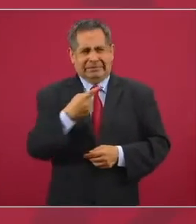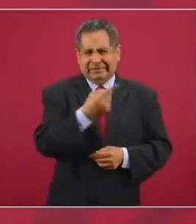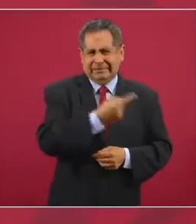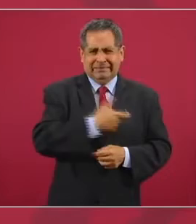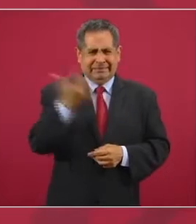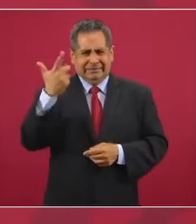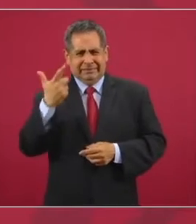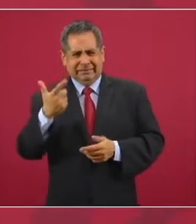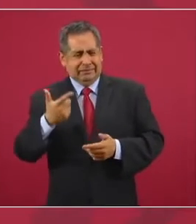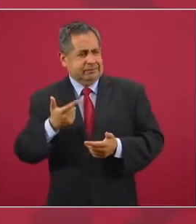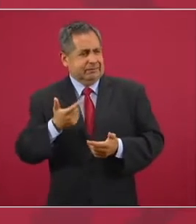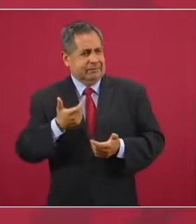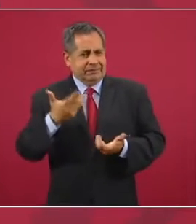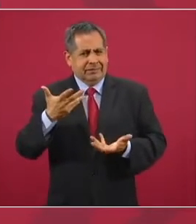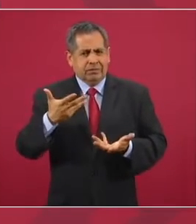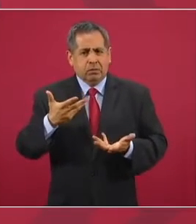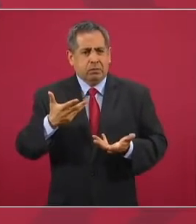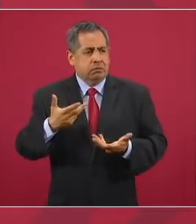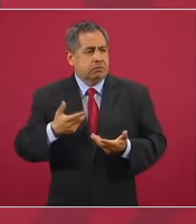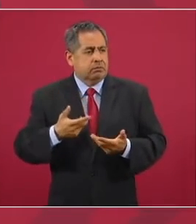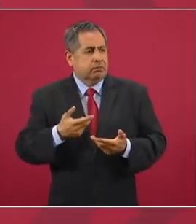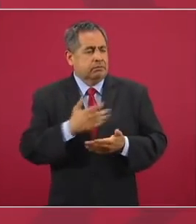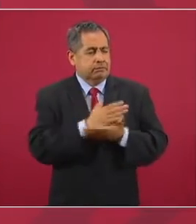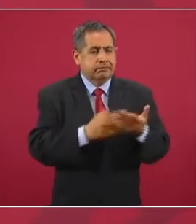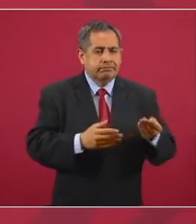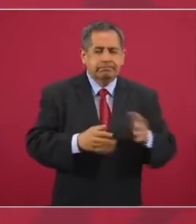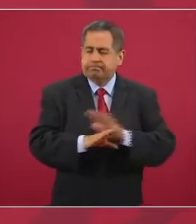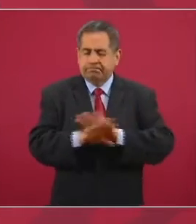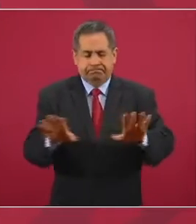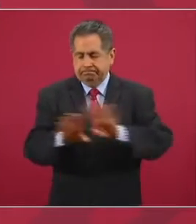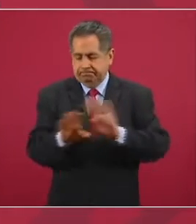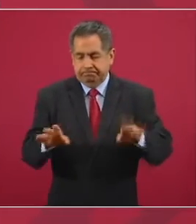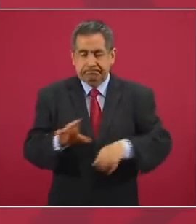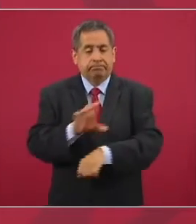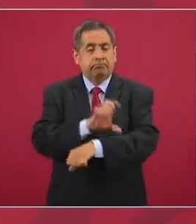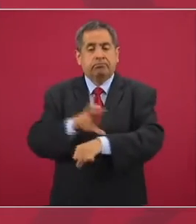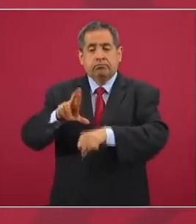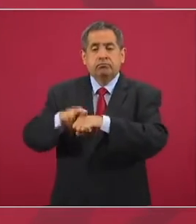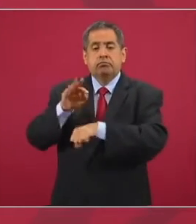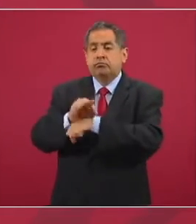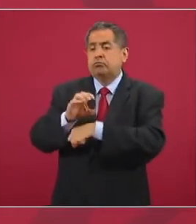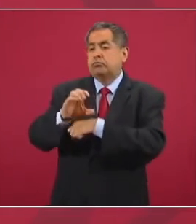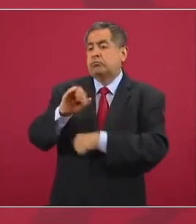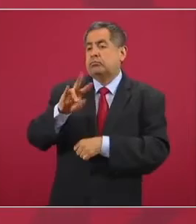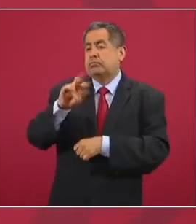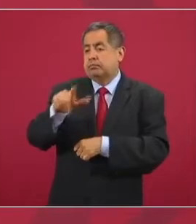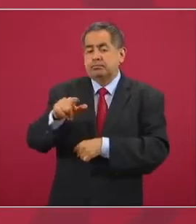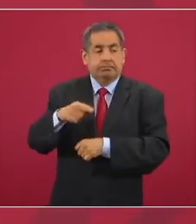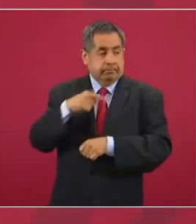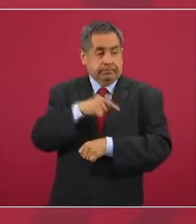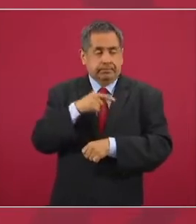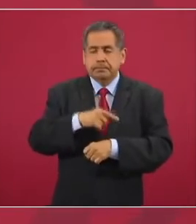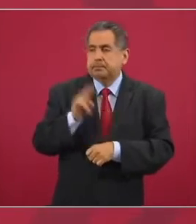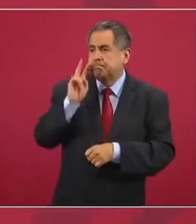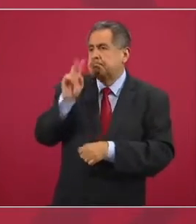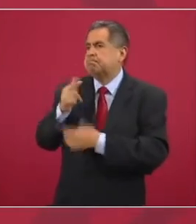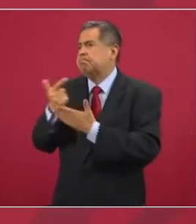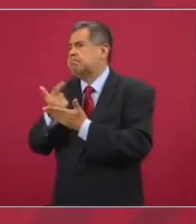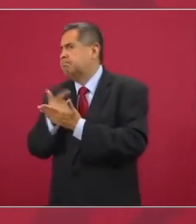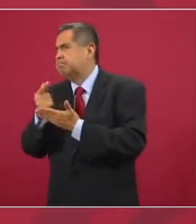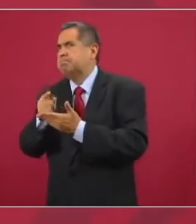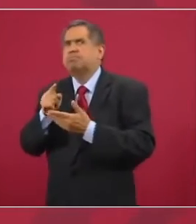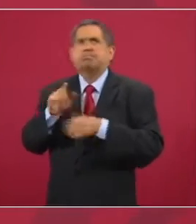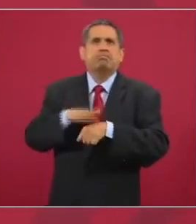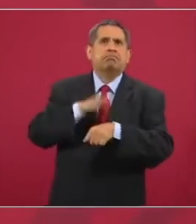Entonces, ya no es así, es la coordinación de Protección Civil. Hace un censo, va